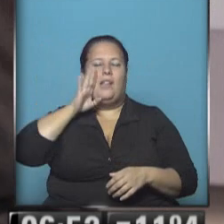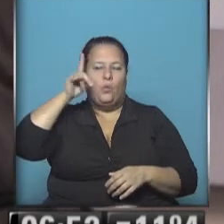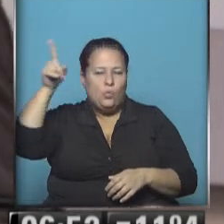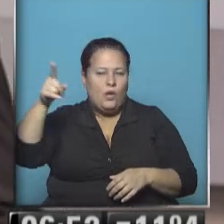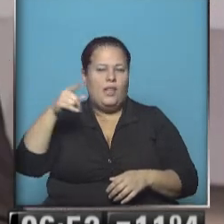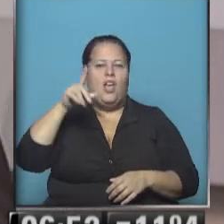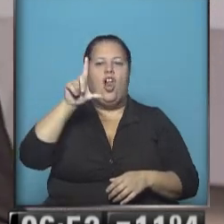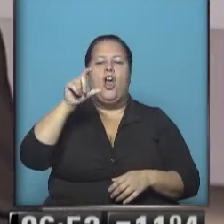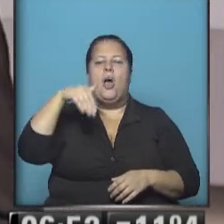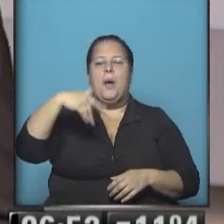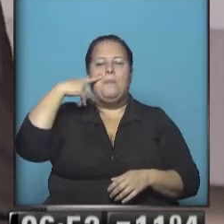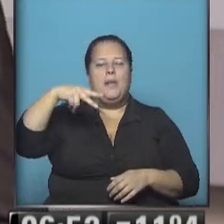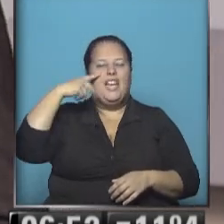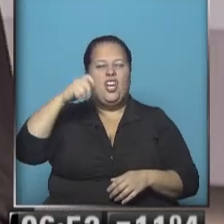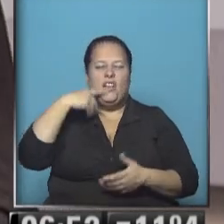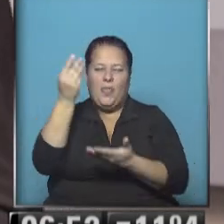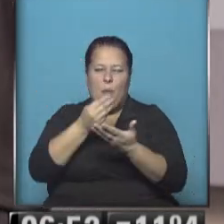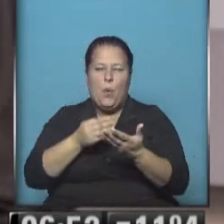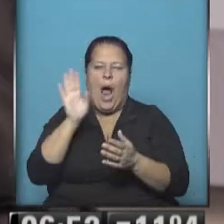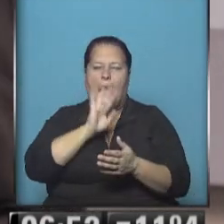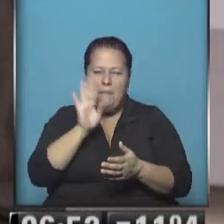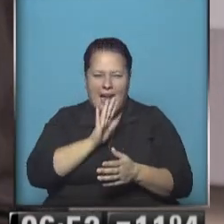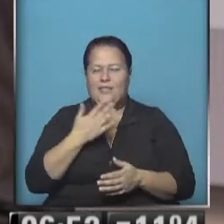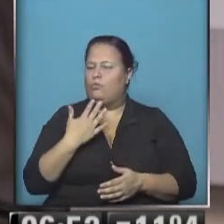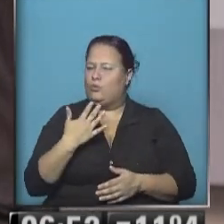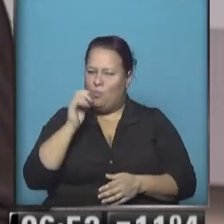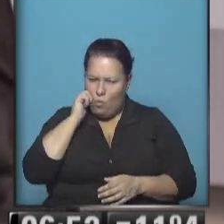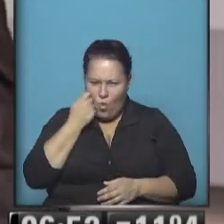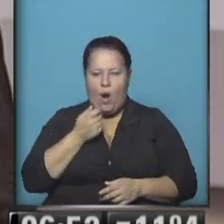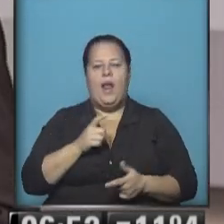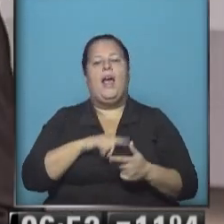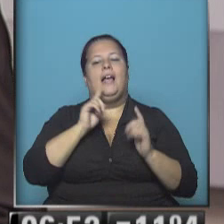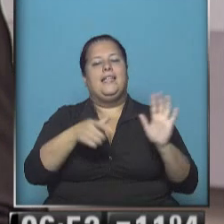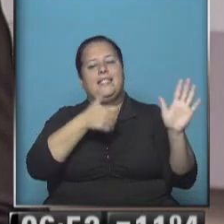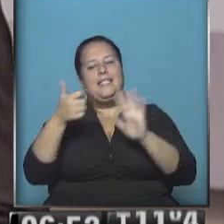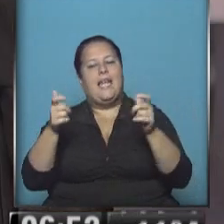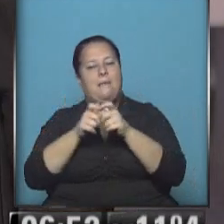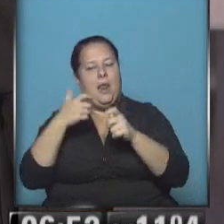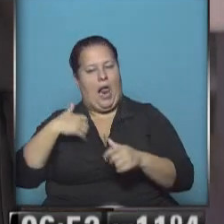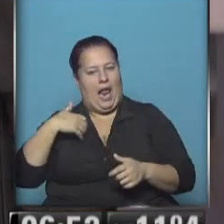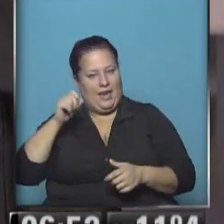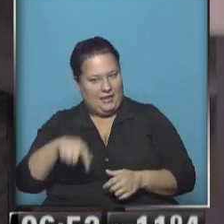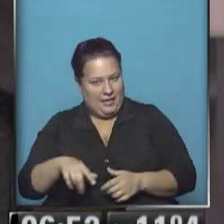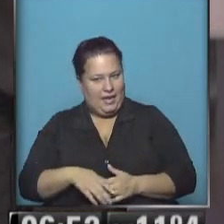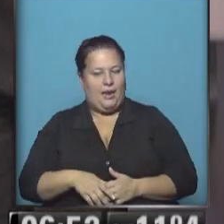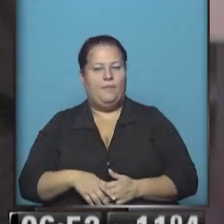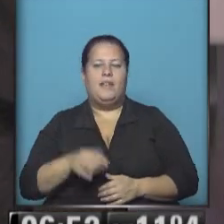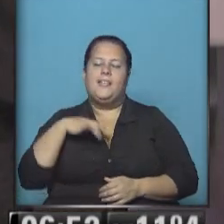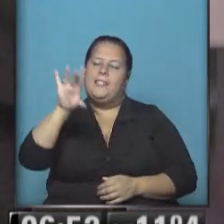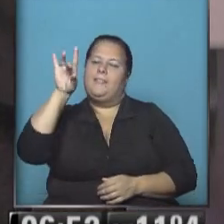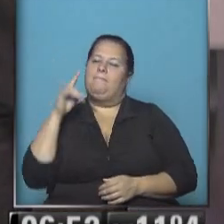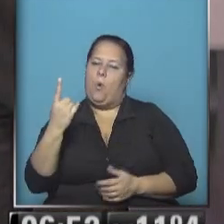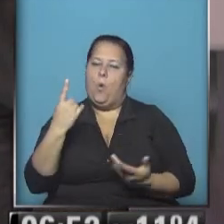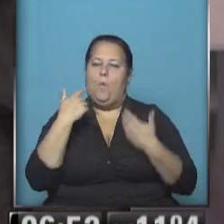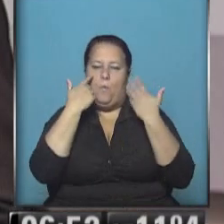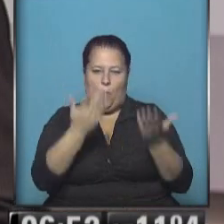que es Los Minions, unas criaturas amarillas, créeme, Nadia, simpaticísima, así está muy buena. Y seis películas argentinas. Y quería elegir una para